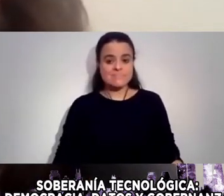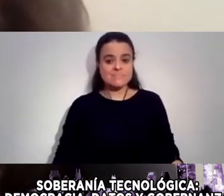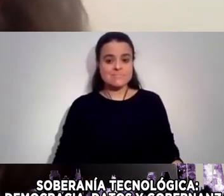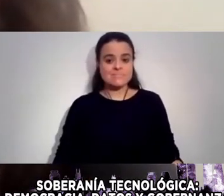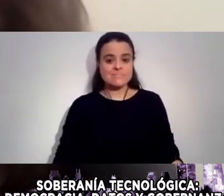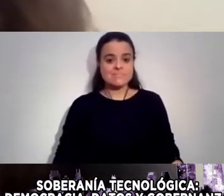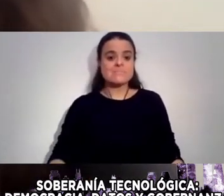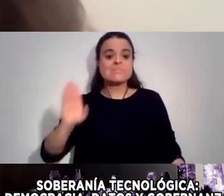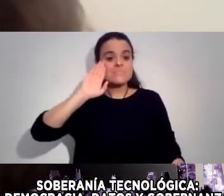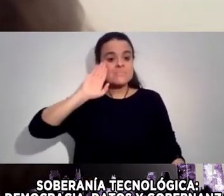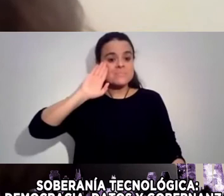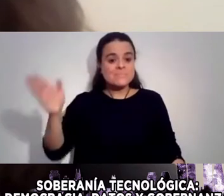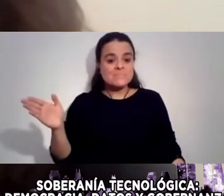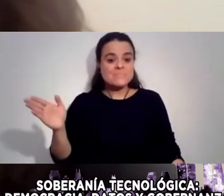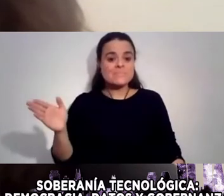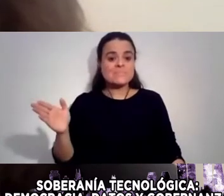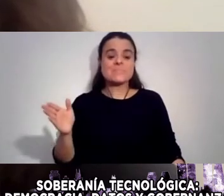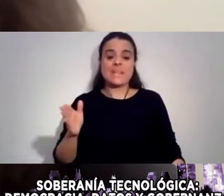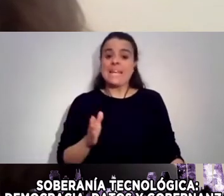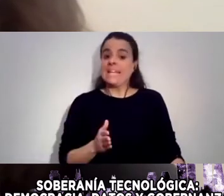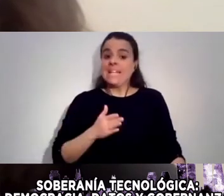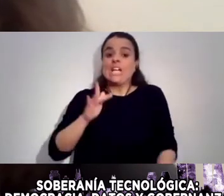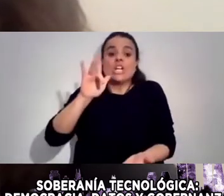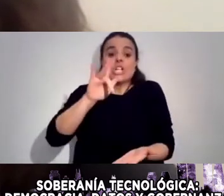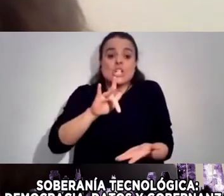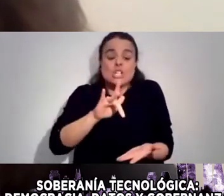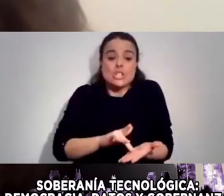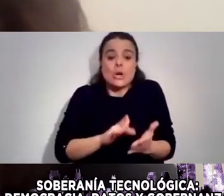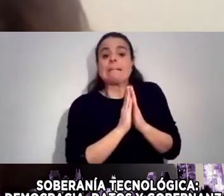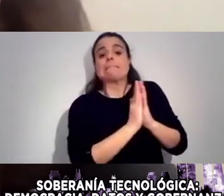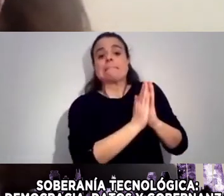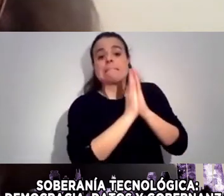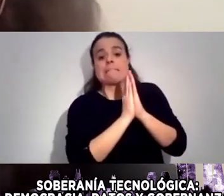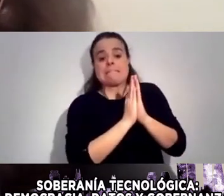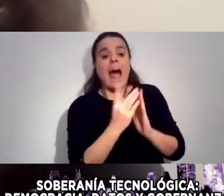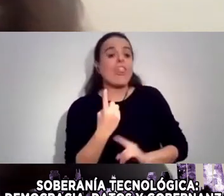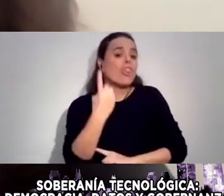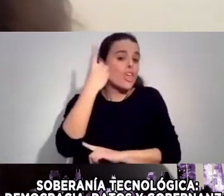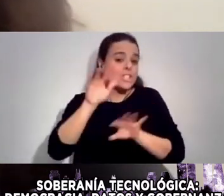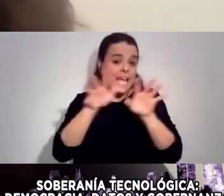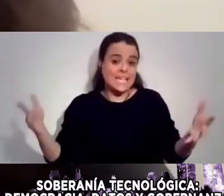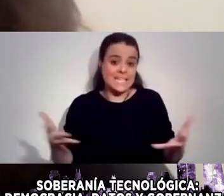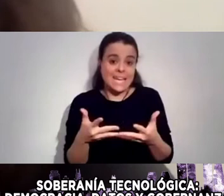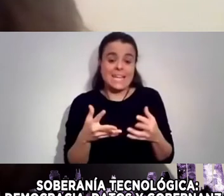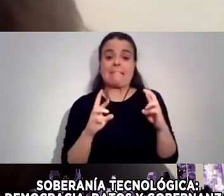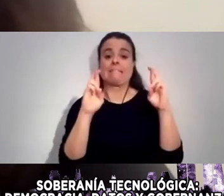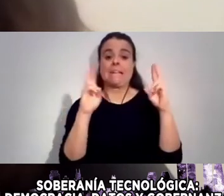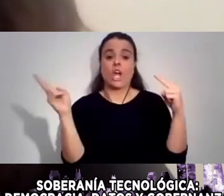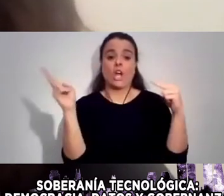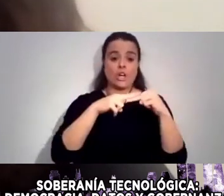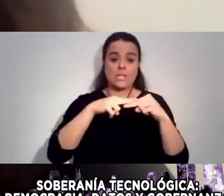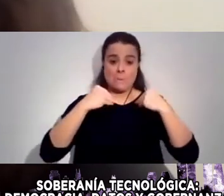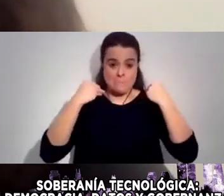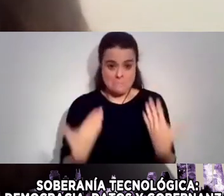Hola, le vamos a tener que rezar un poquito a la diosa de internet para que no falle la conectividad y esperemos que todo marche bien,